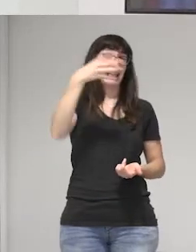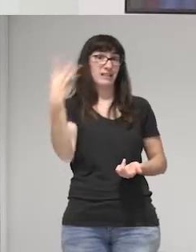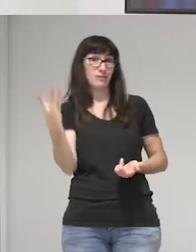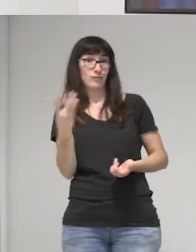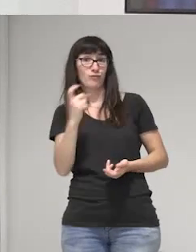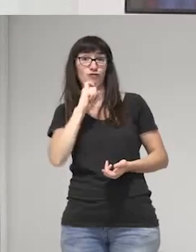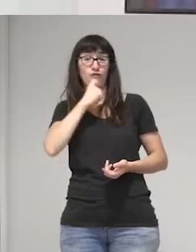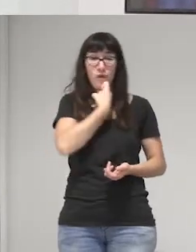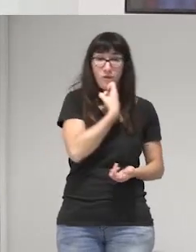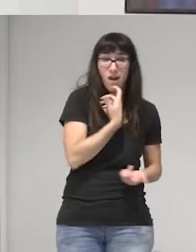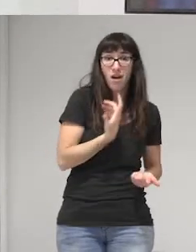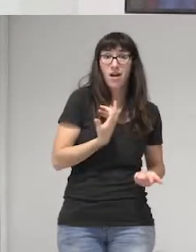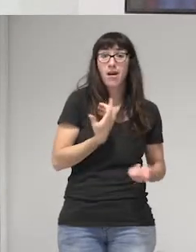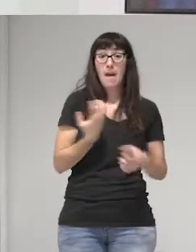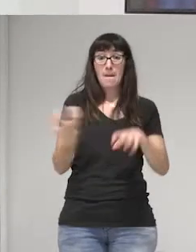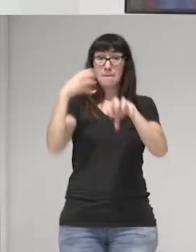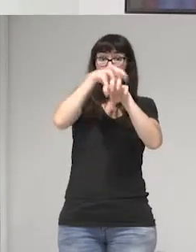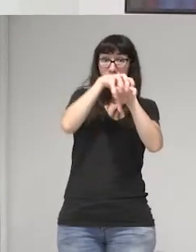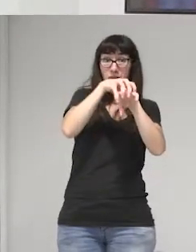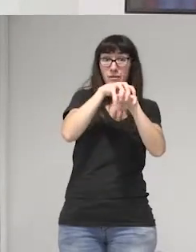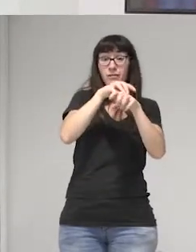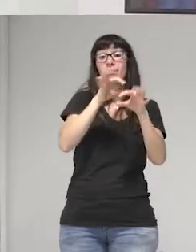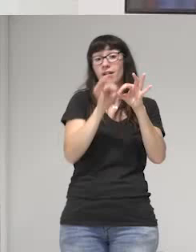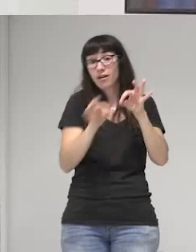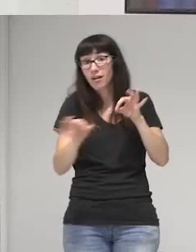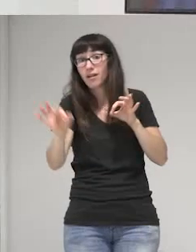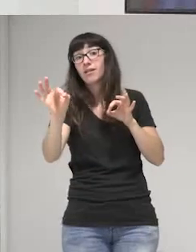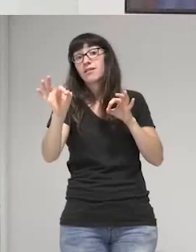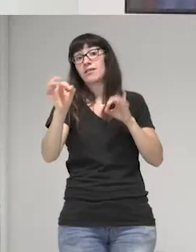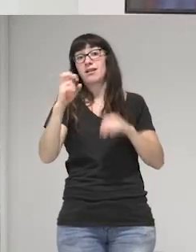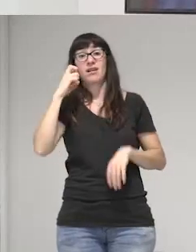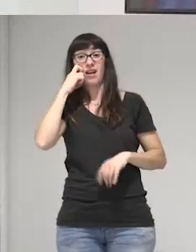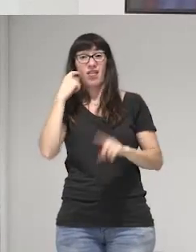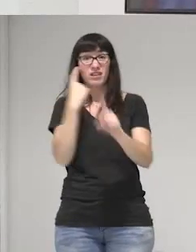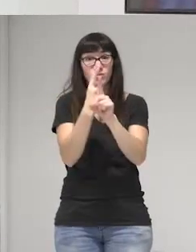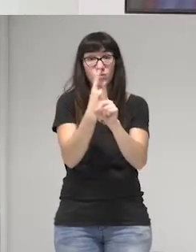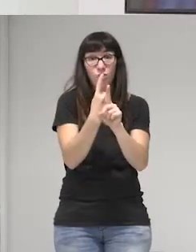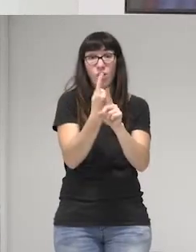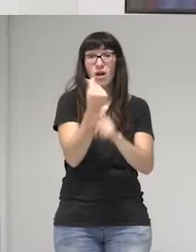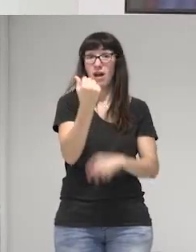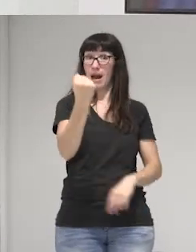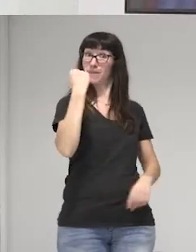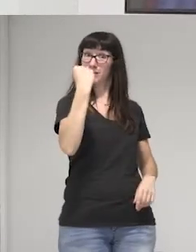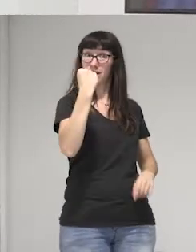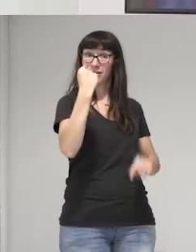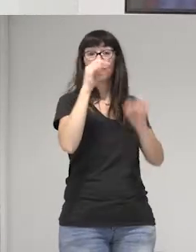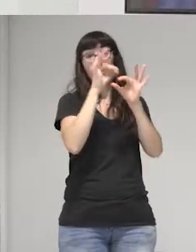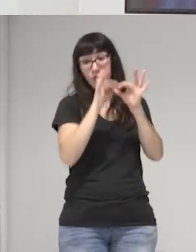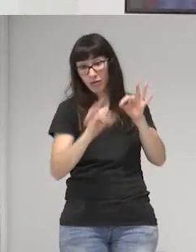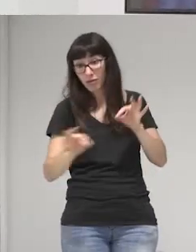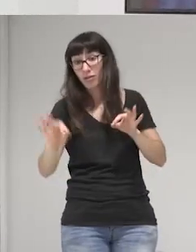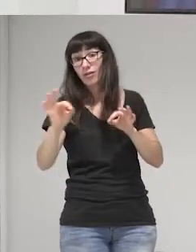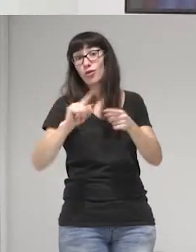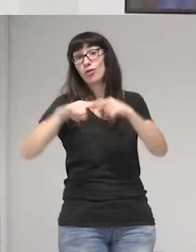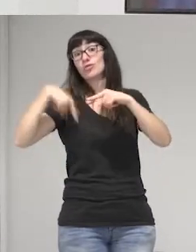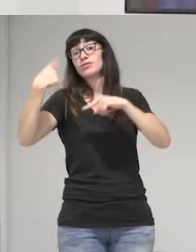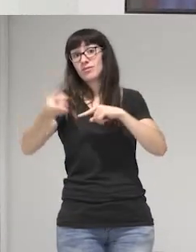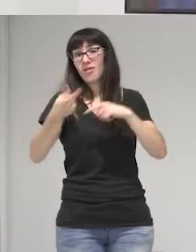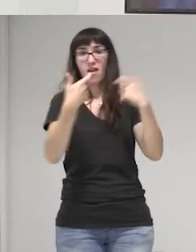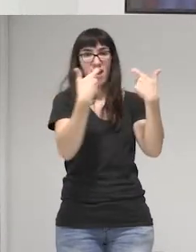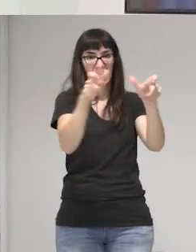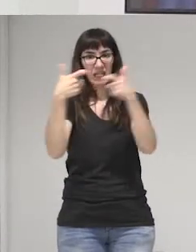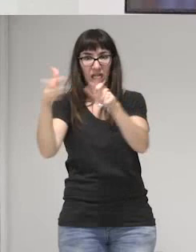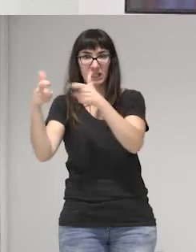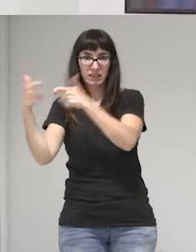del colonialismo al racismo y del capitalismo al clasismo. y ahí, con